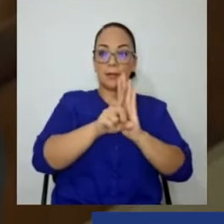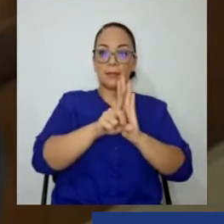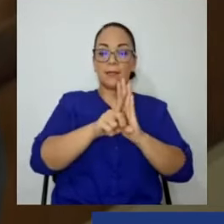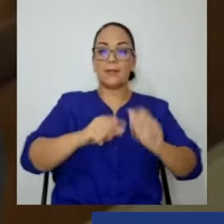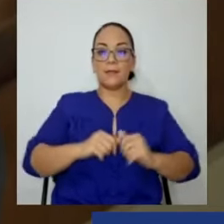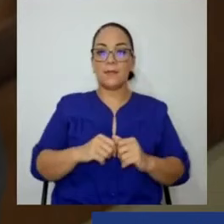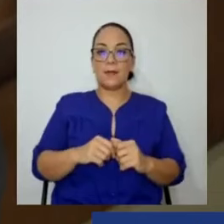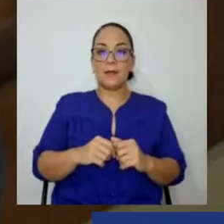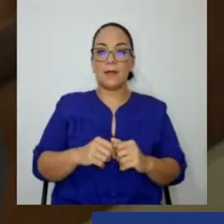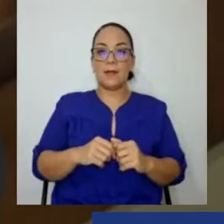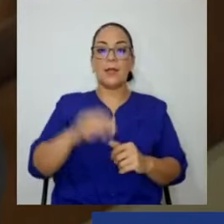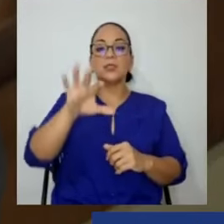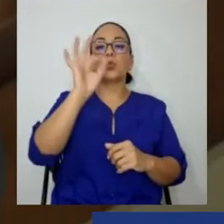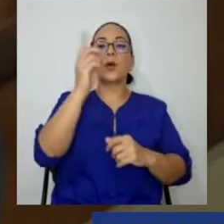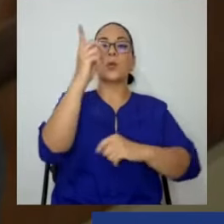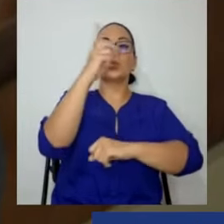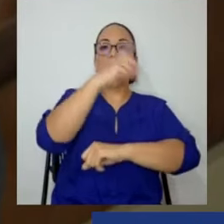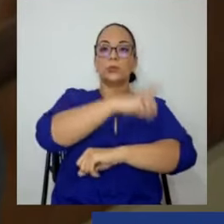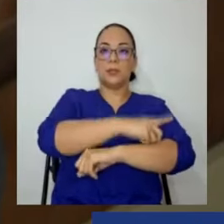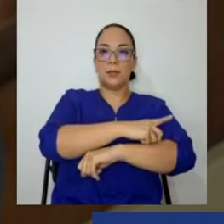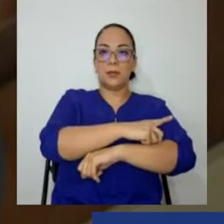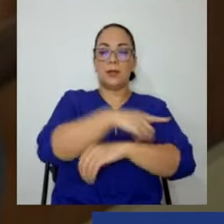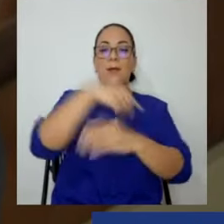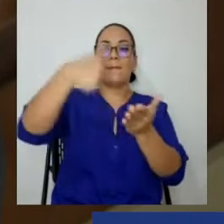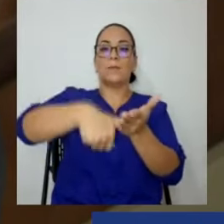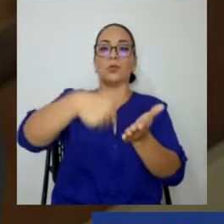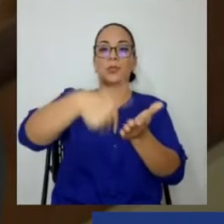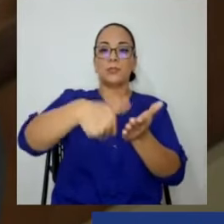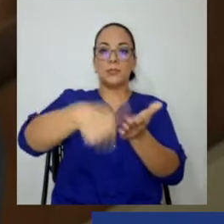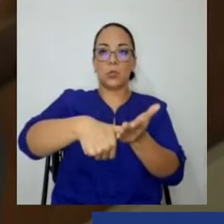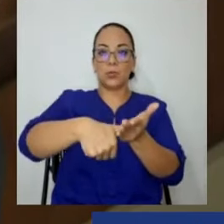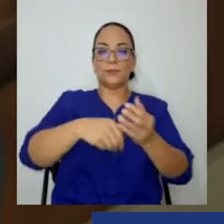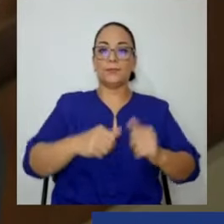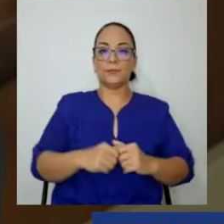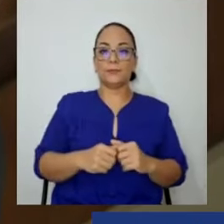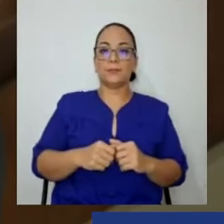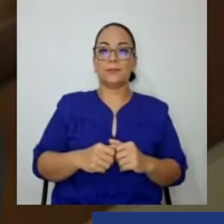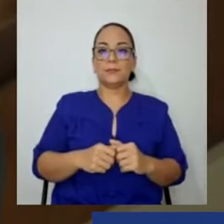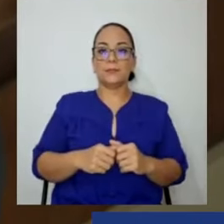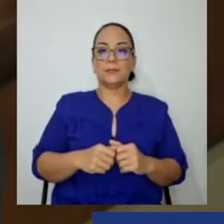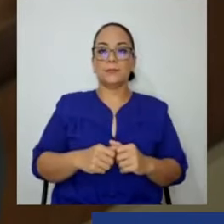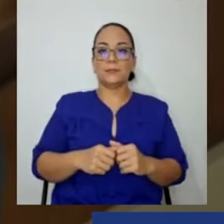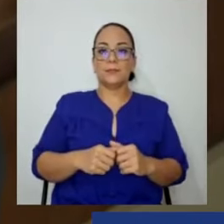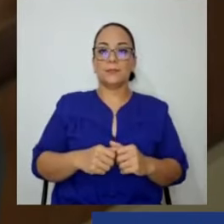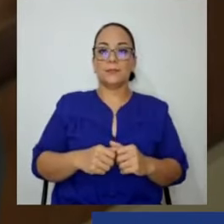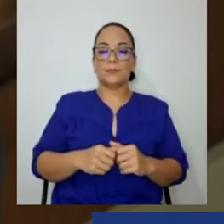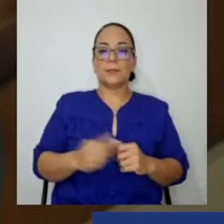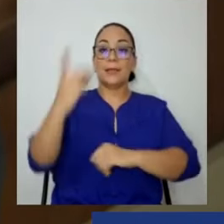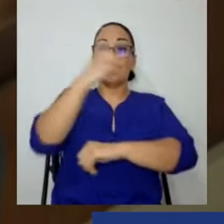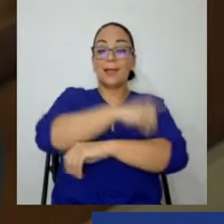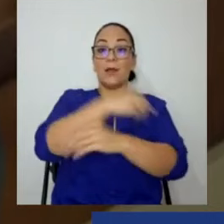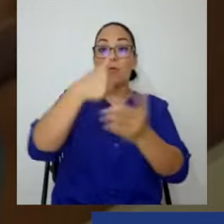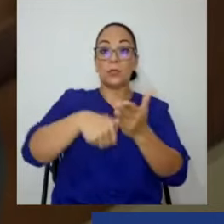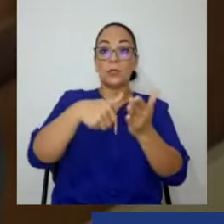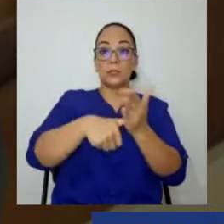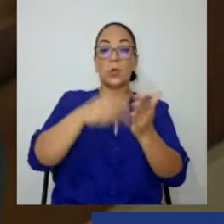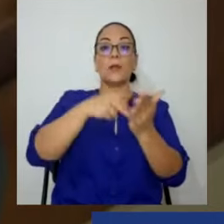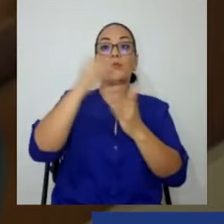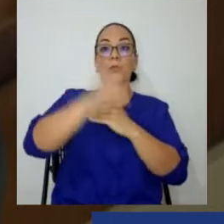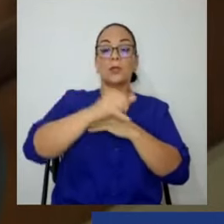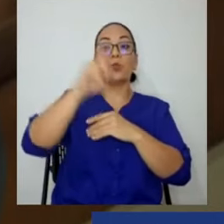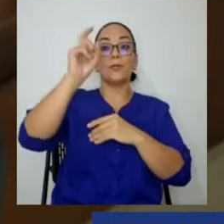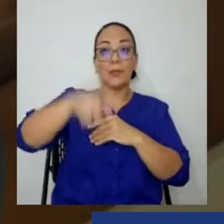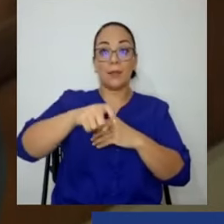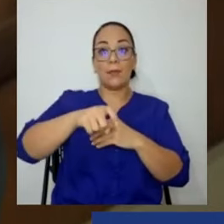un día para la votación. Y ese día, el proyecto tiene que aprobarse